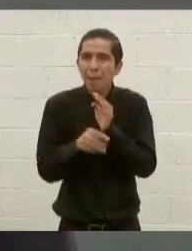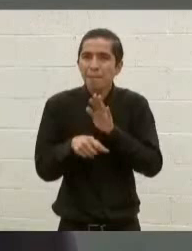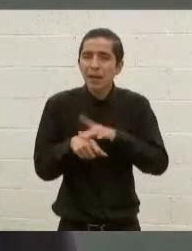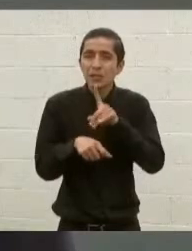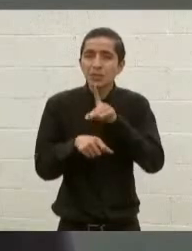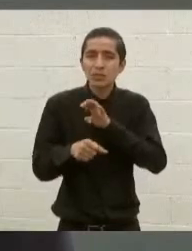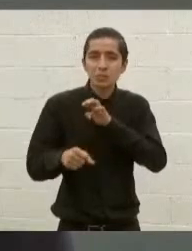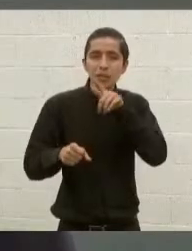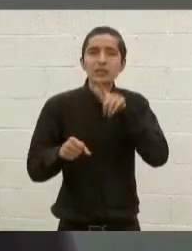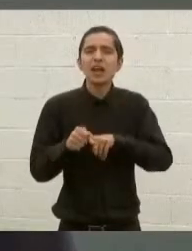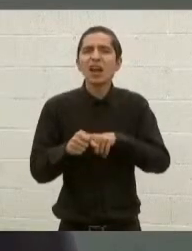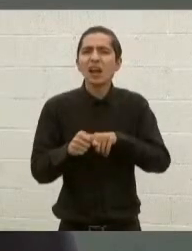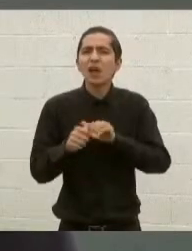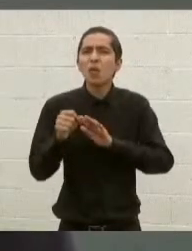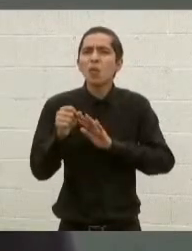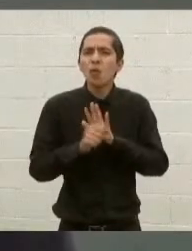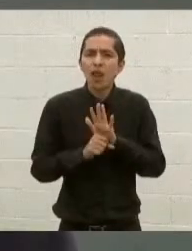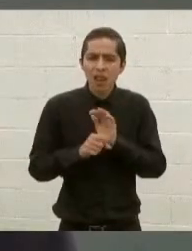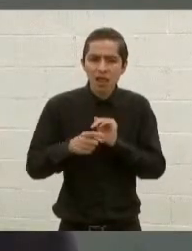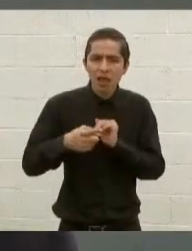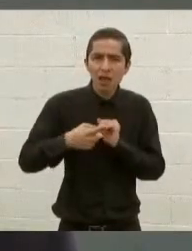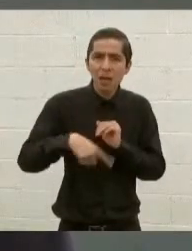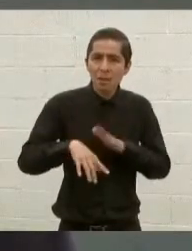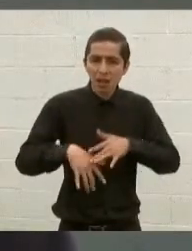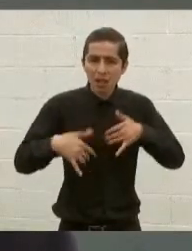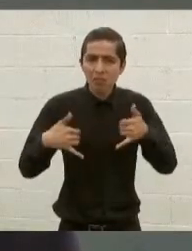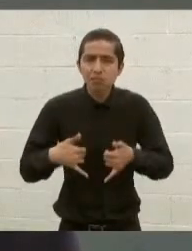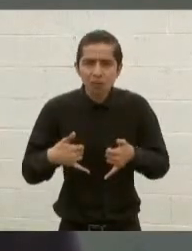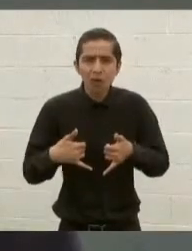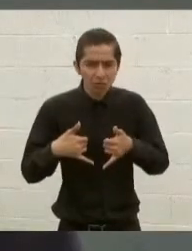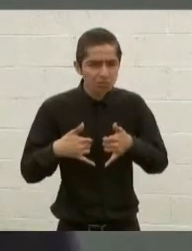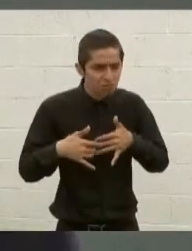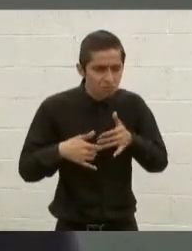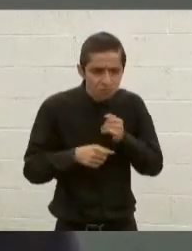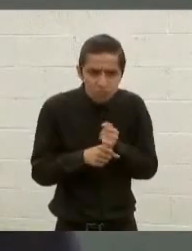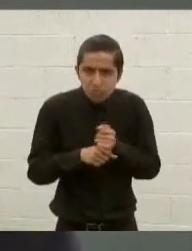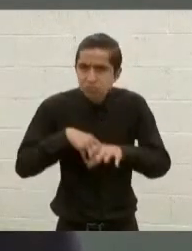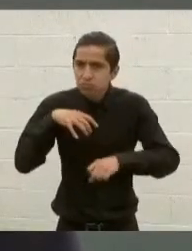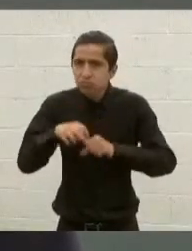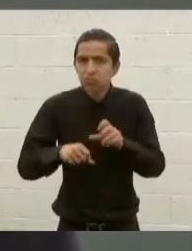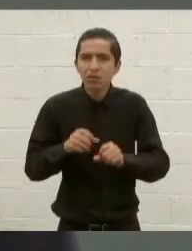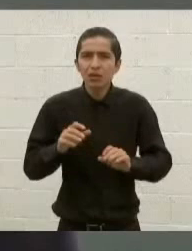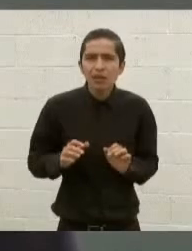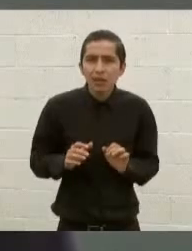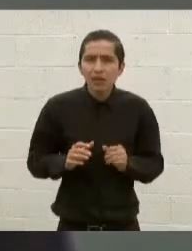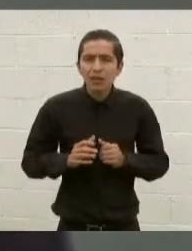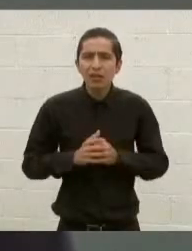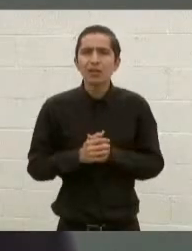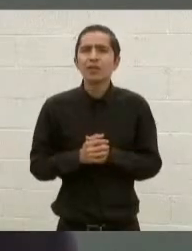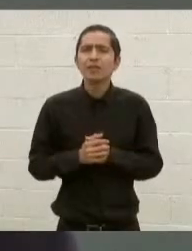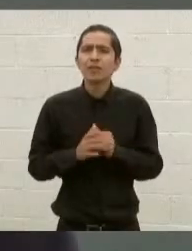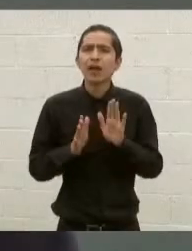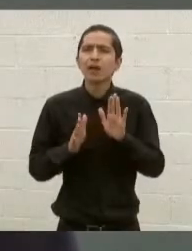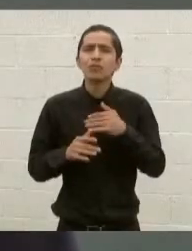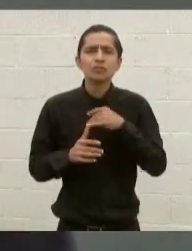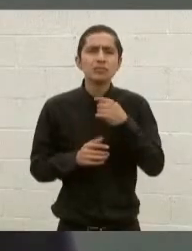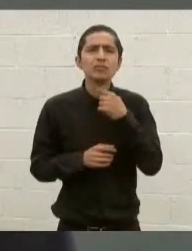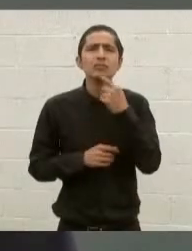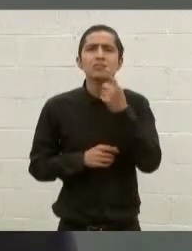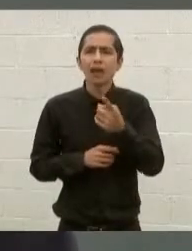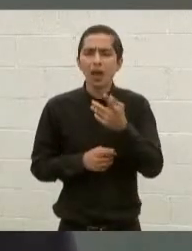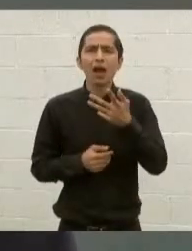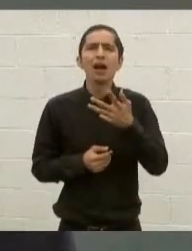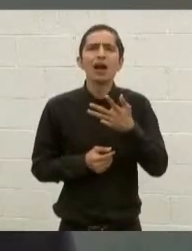aquellos más beligerantes y es frecuente que